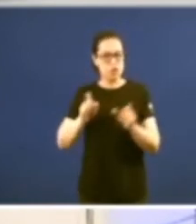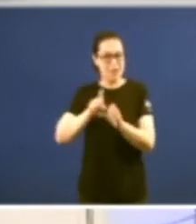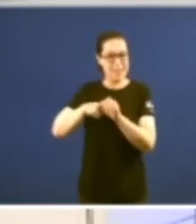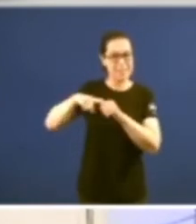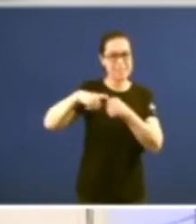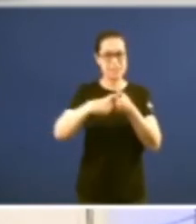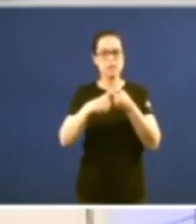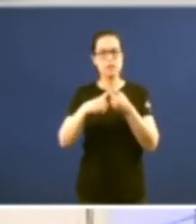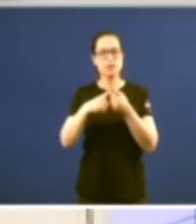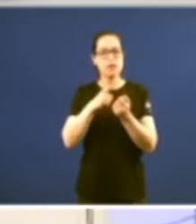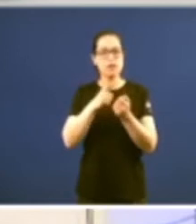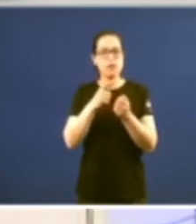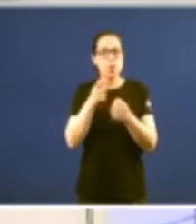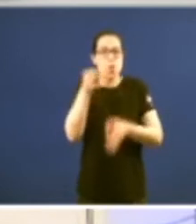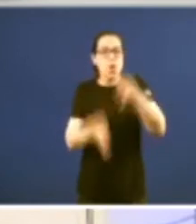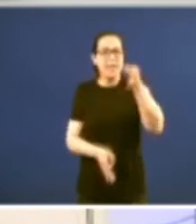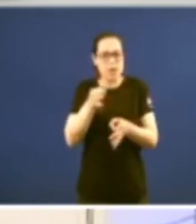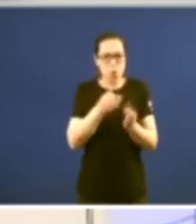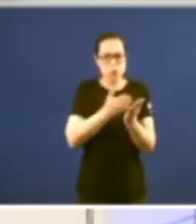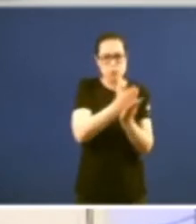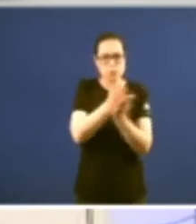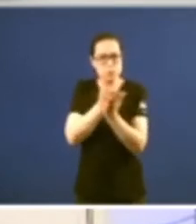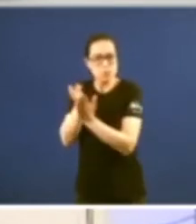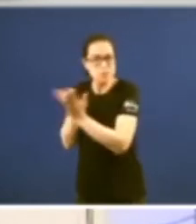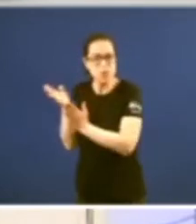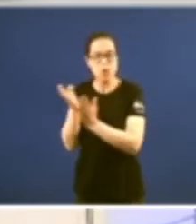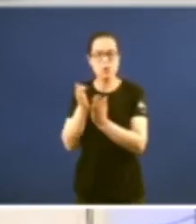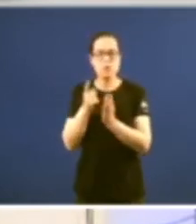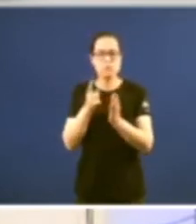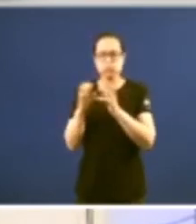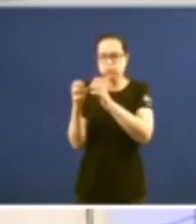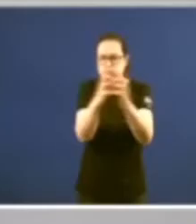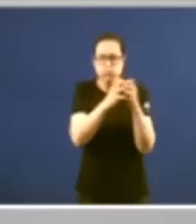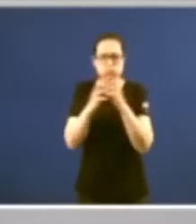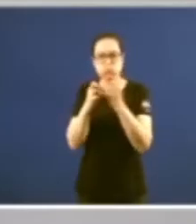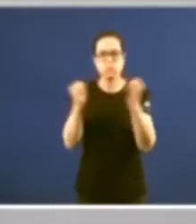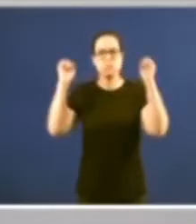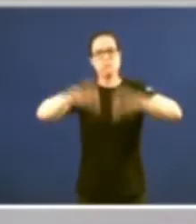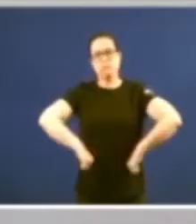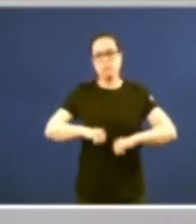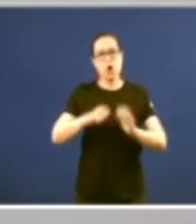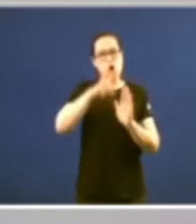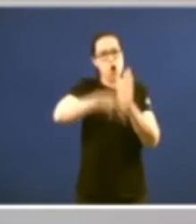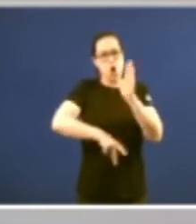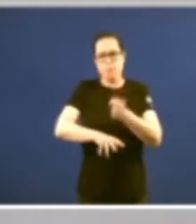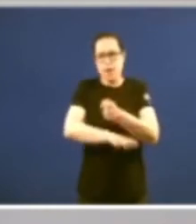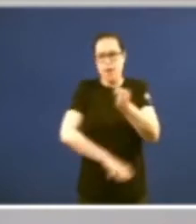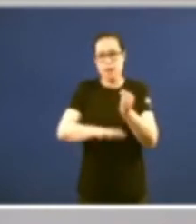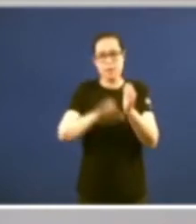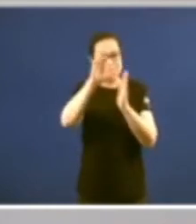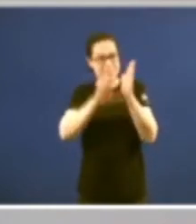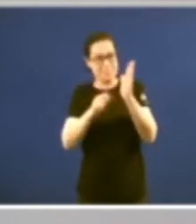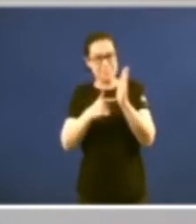las corrientes jurídicas hicieron posible esa norma básica institucional de la que celebramos hoy el 40